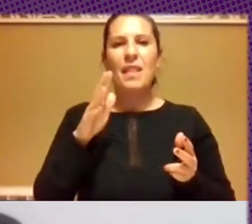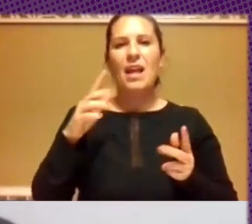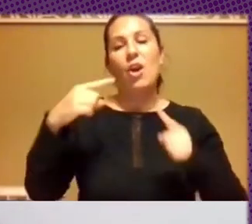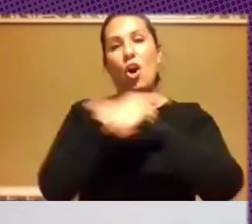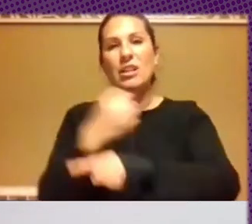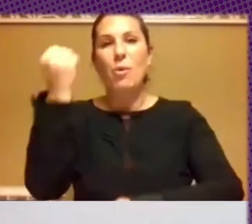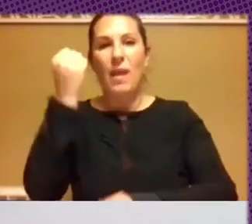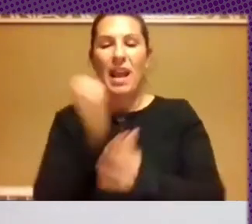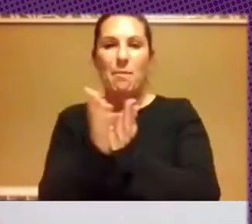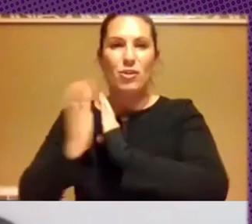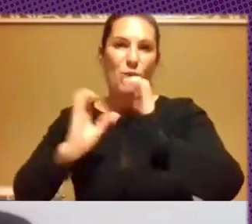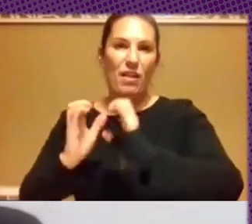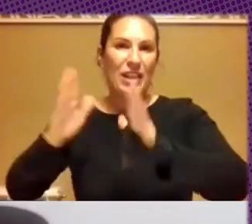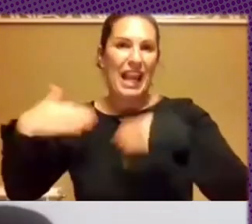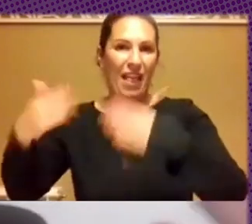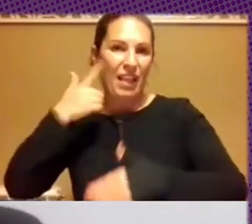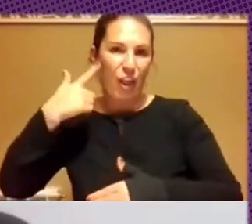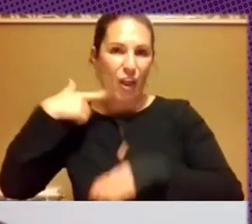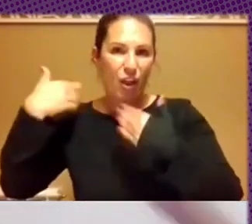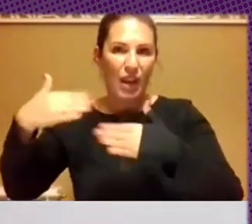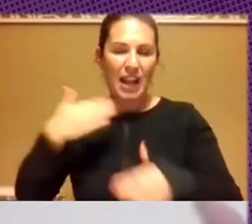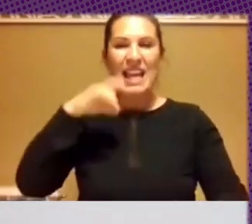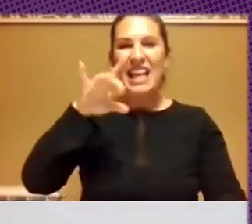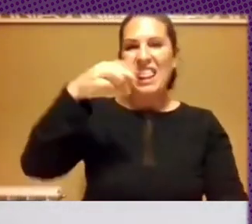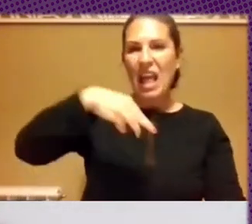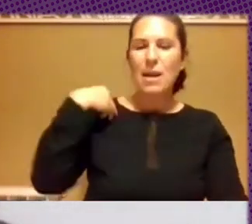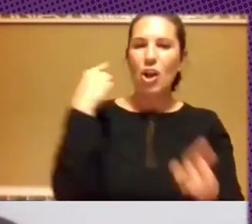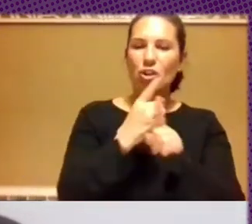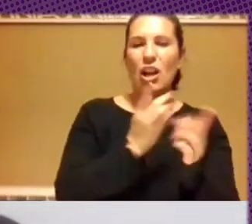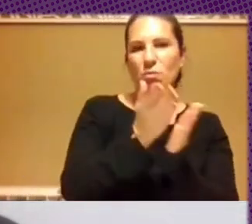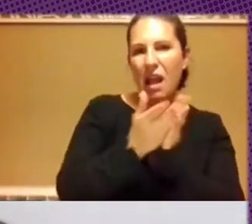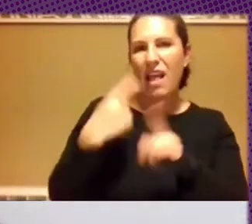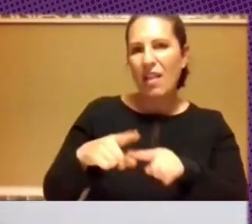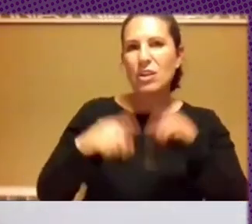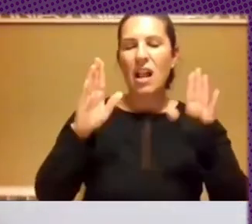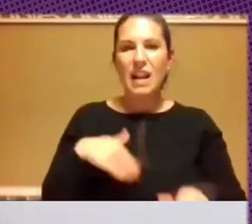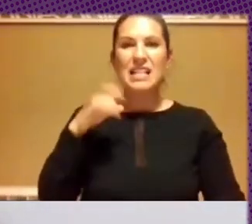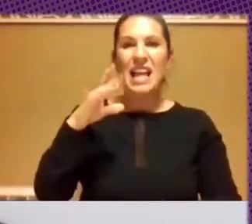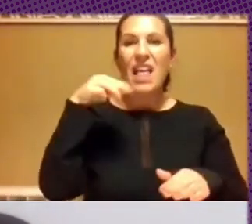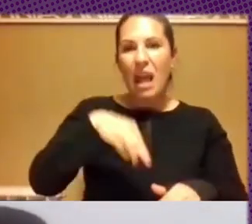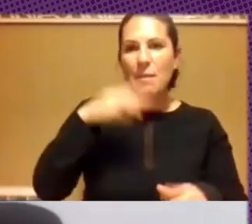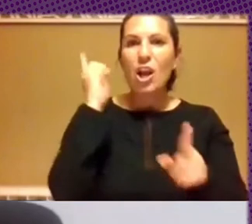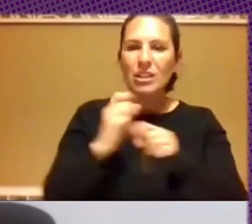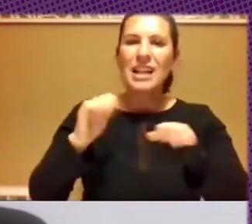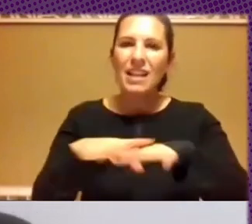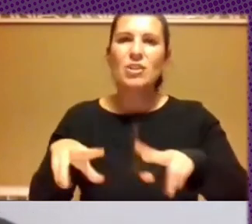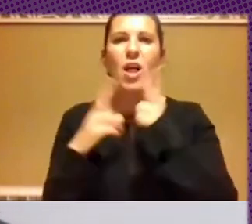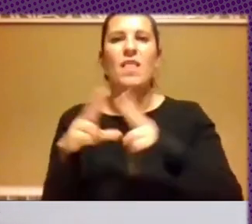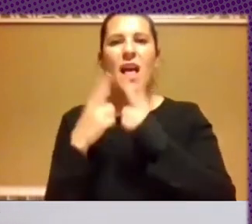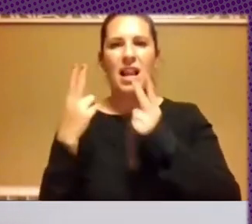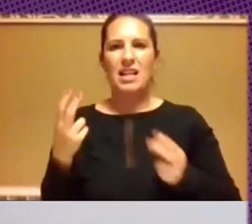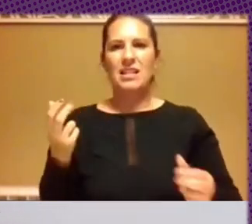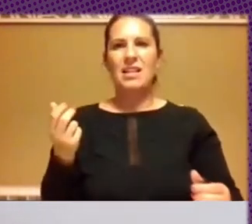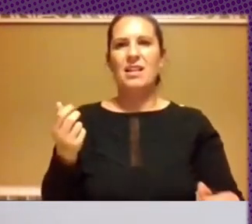tradicionales y al final un poco el 15M que hubo contra los medios el poder al final vamos hacer un 15M contra las redes sociales así que